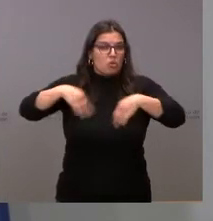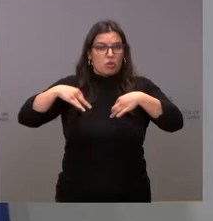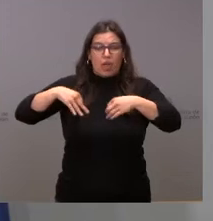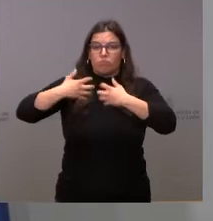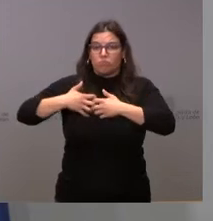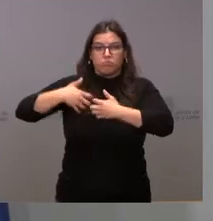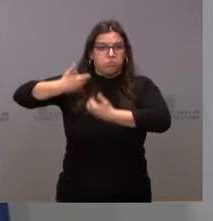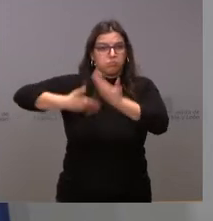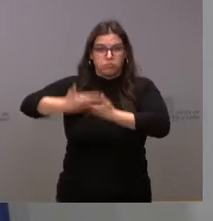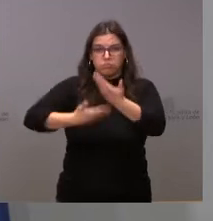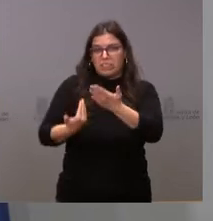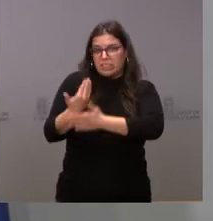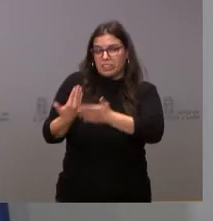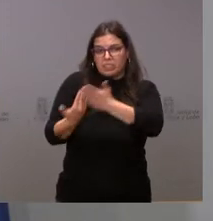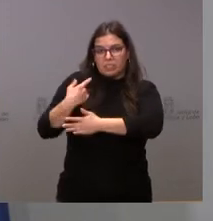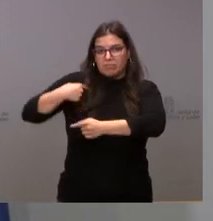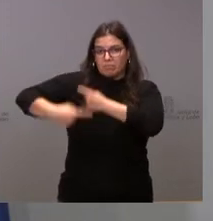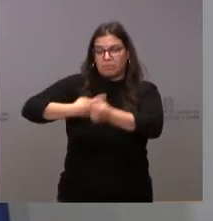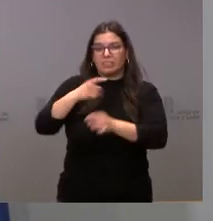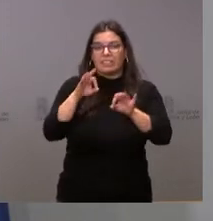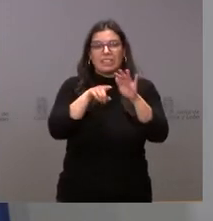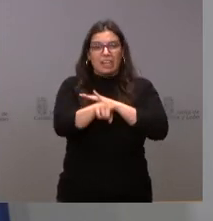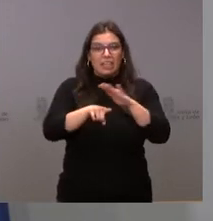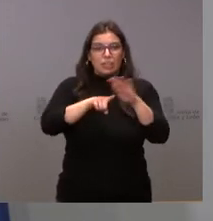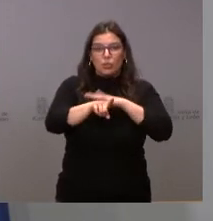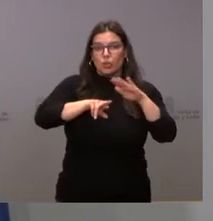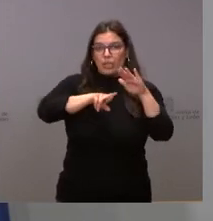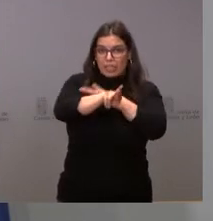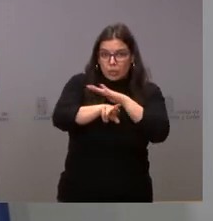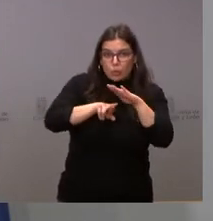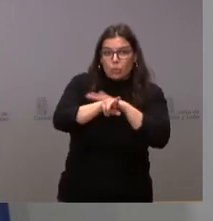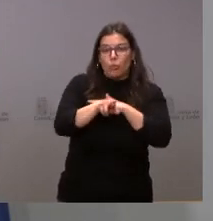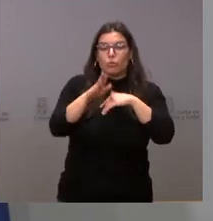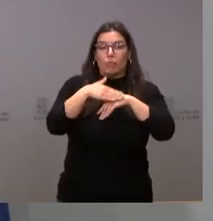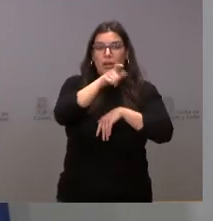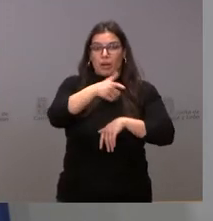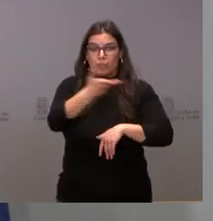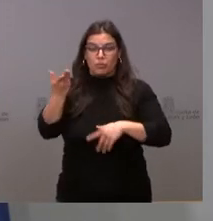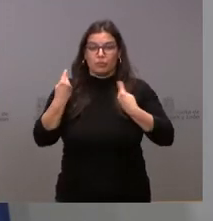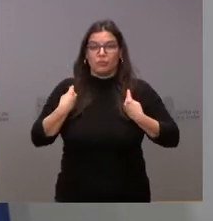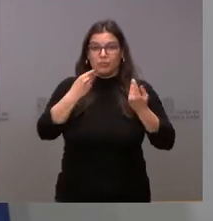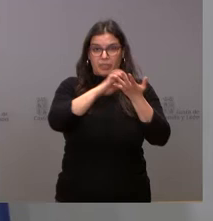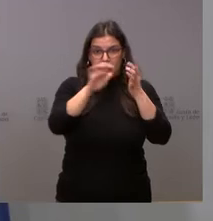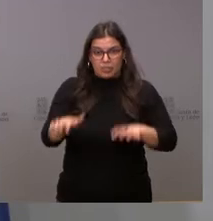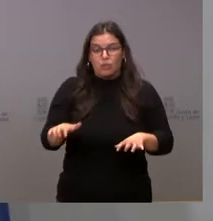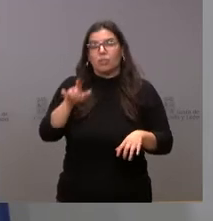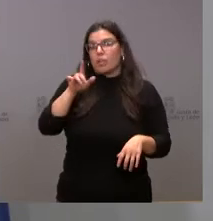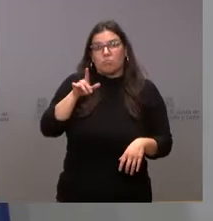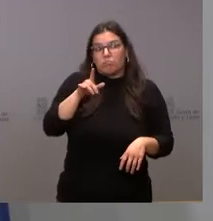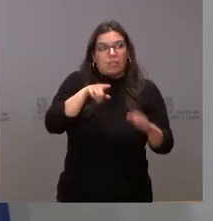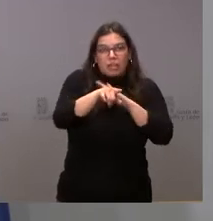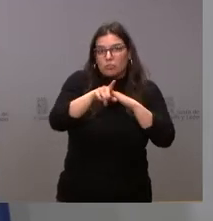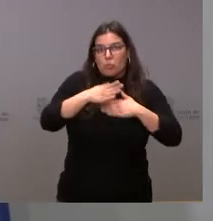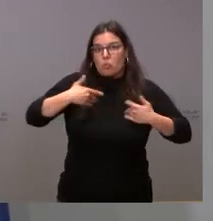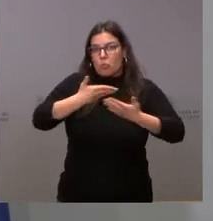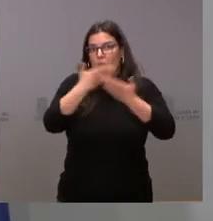funcionamiento de la Administración, de la gestión de los recursos al servicio de las personas de esta tierra y de cualquier otro trámite